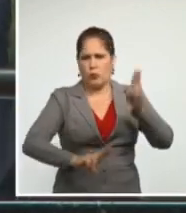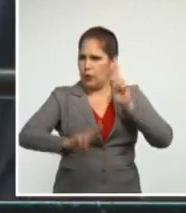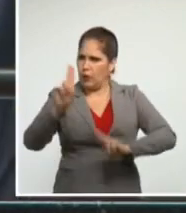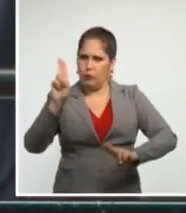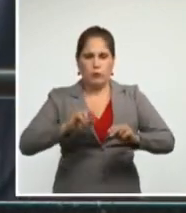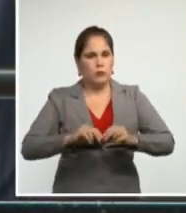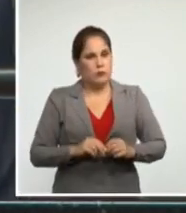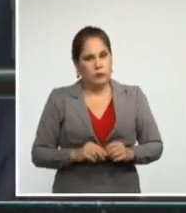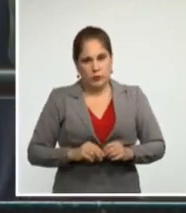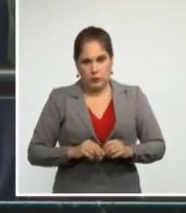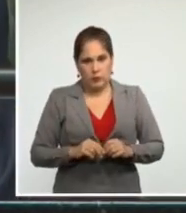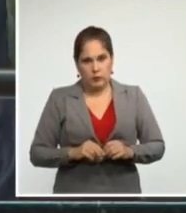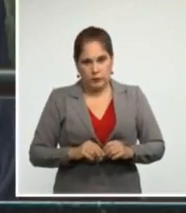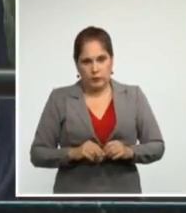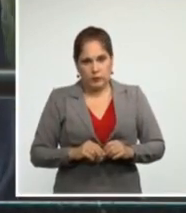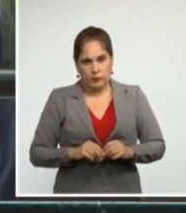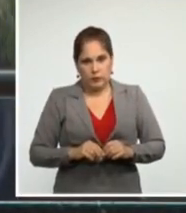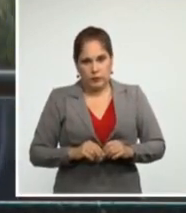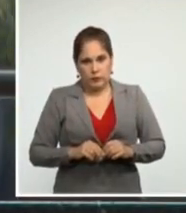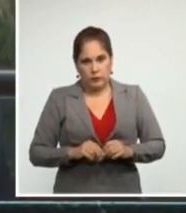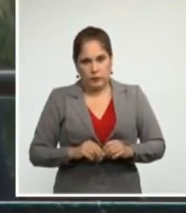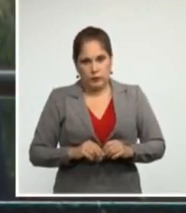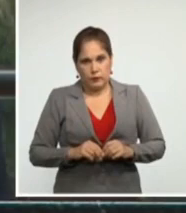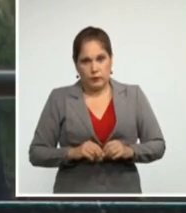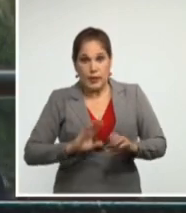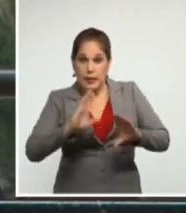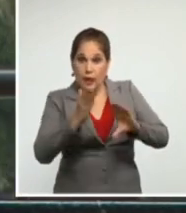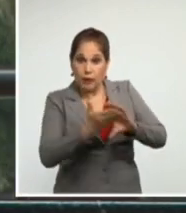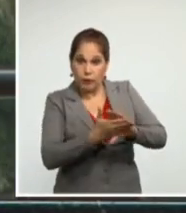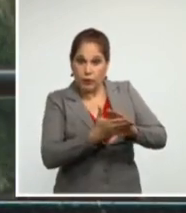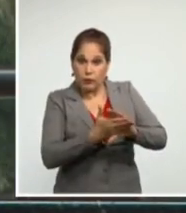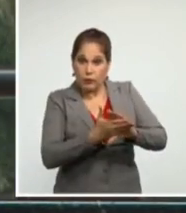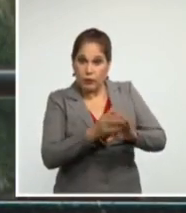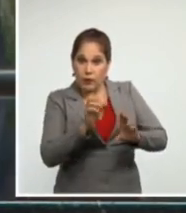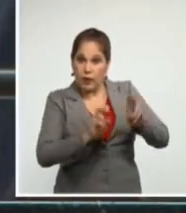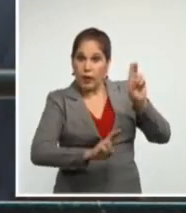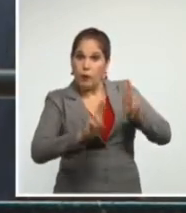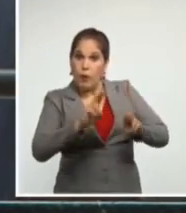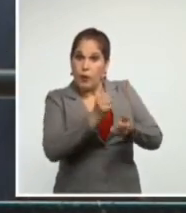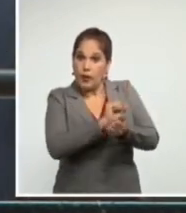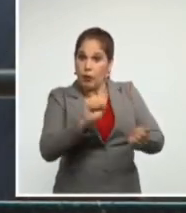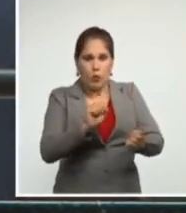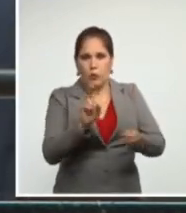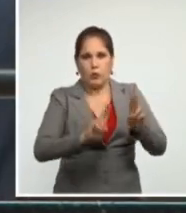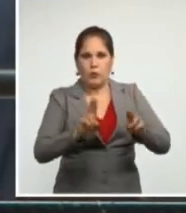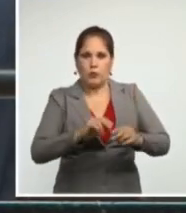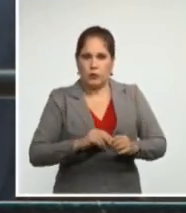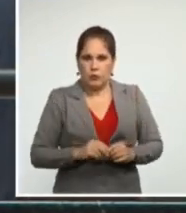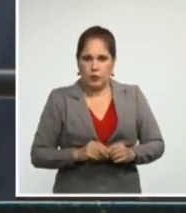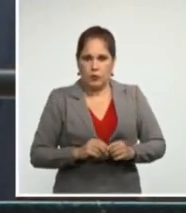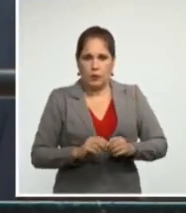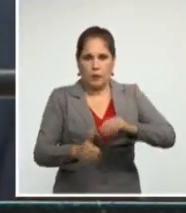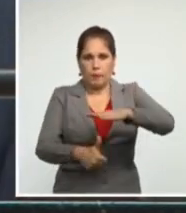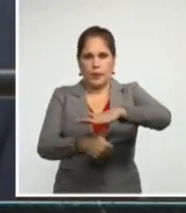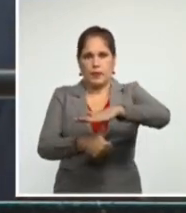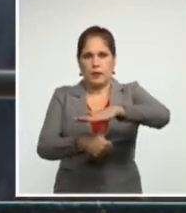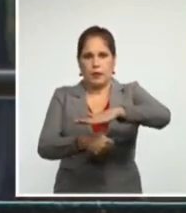su forma y sus manifestaciones. Señor Presidente,